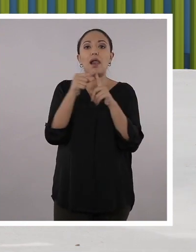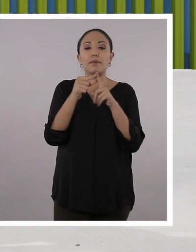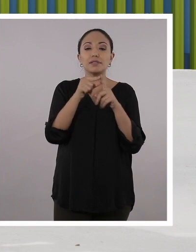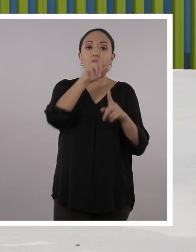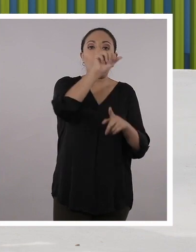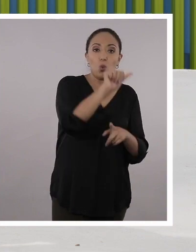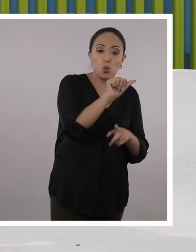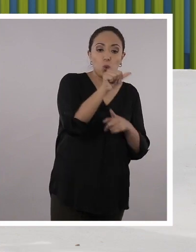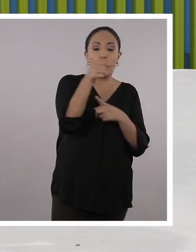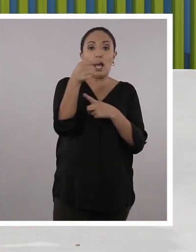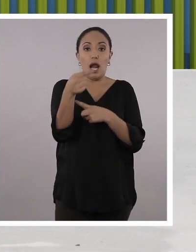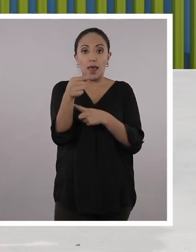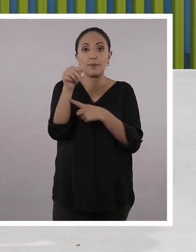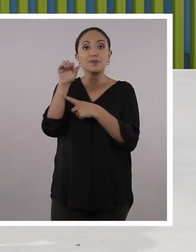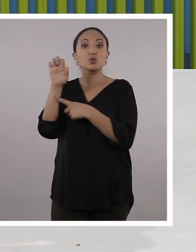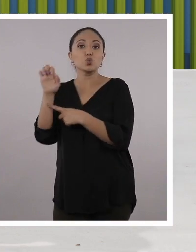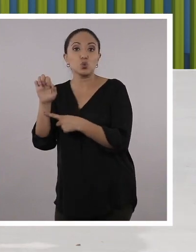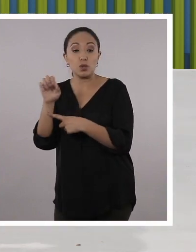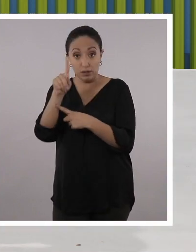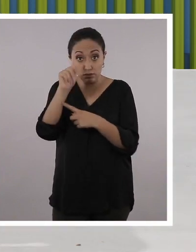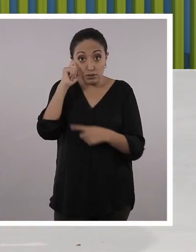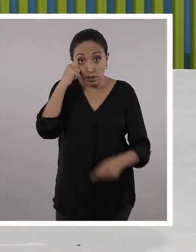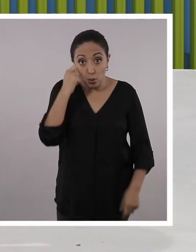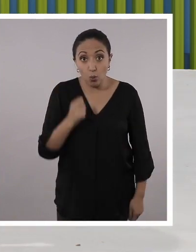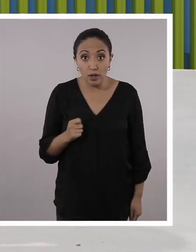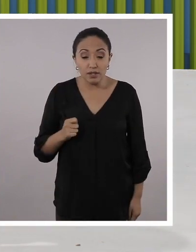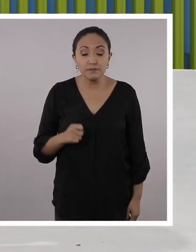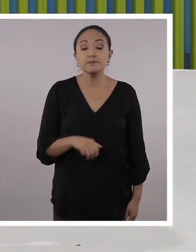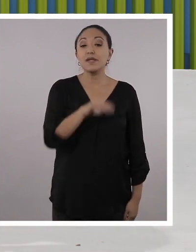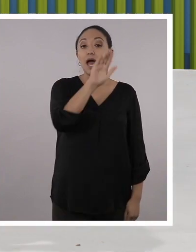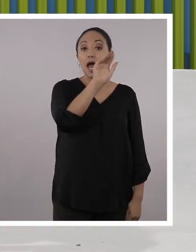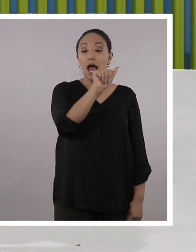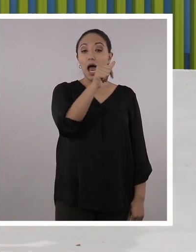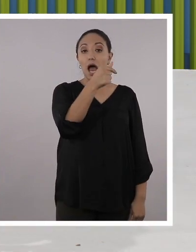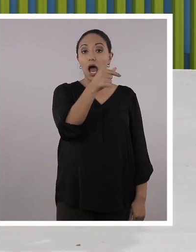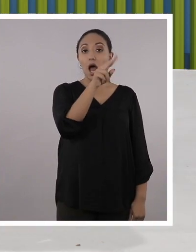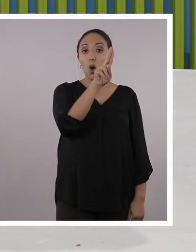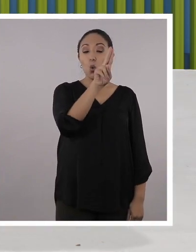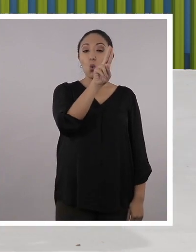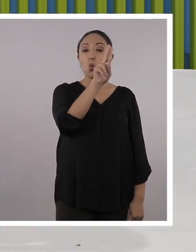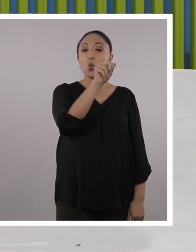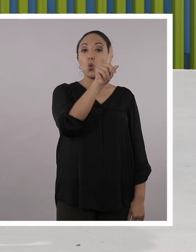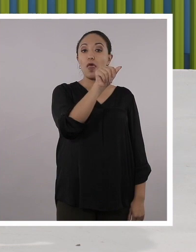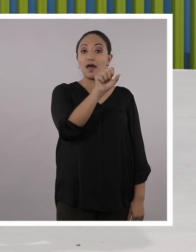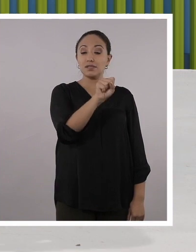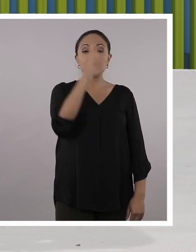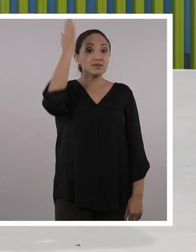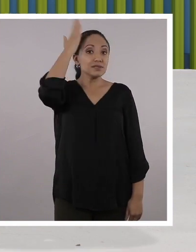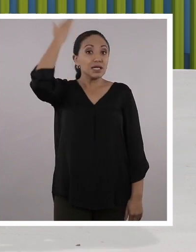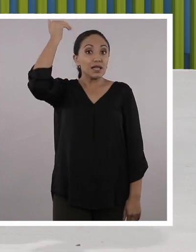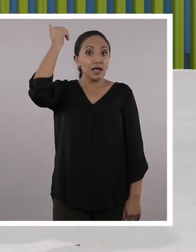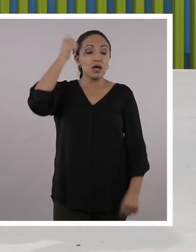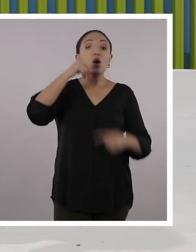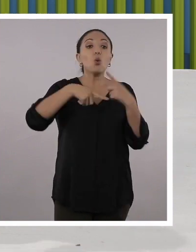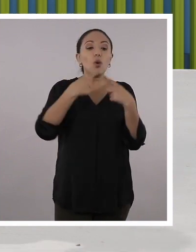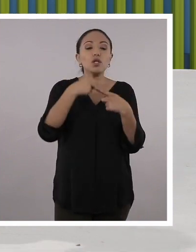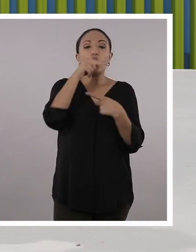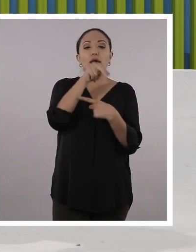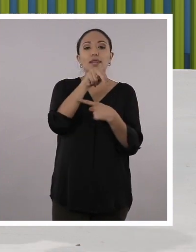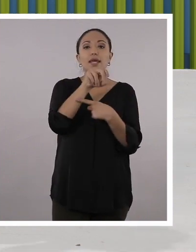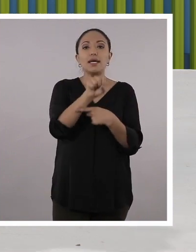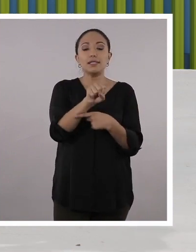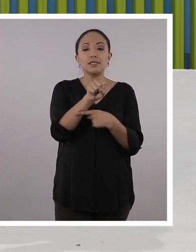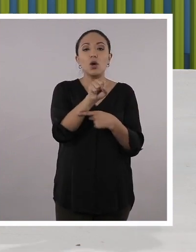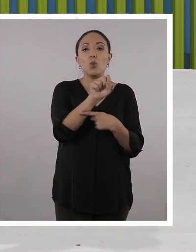Agudas, graves y esdrúculas. Muy bien. Recuerden, por ejemplo, en las agudas, se tildaba cuando terminaban en N,